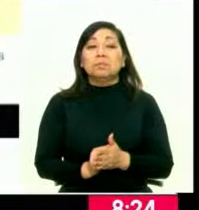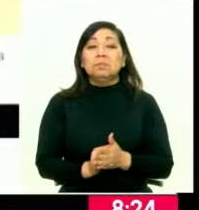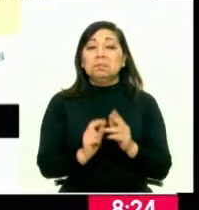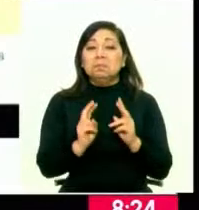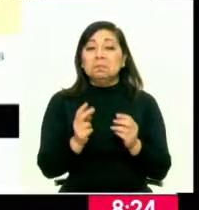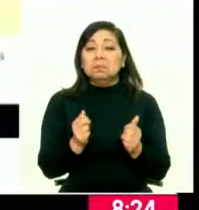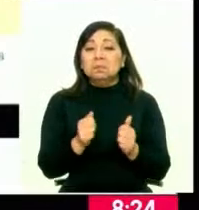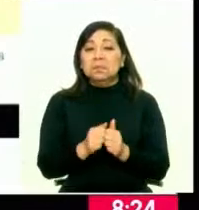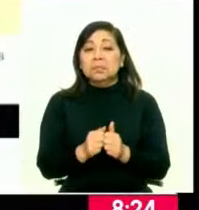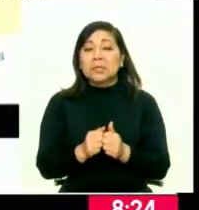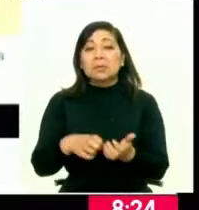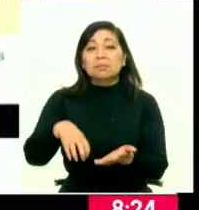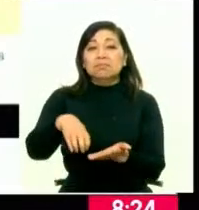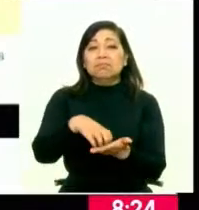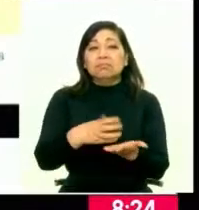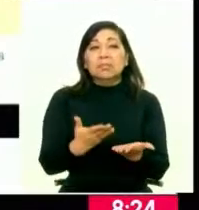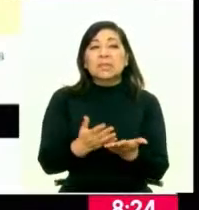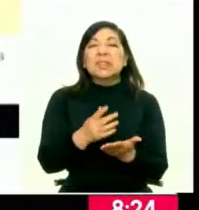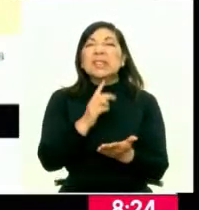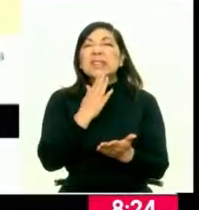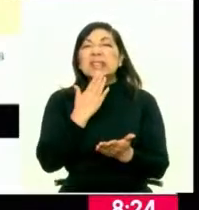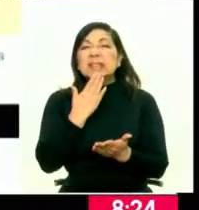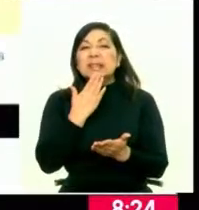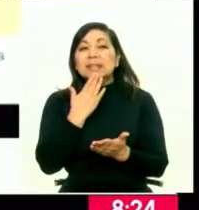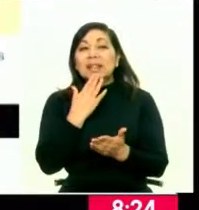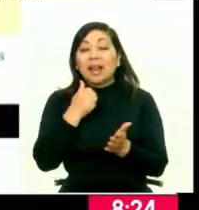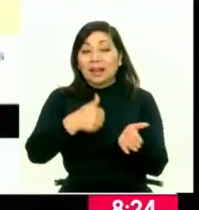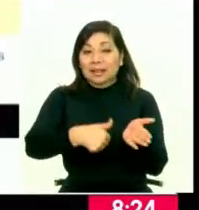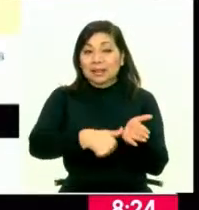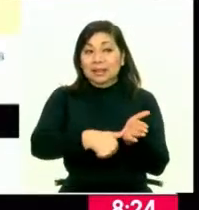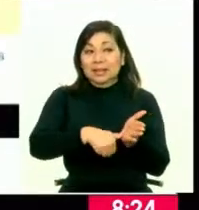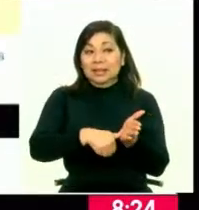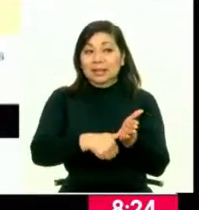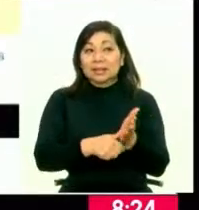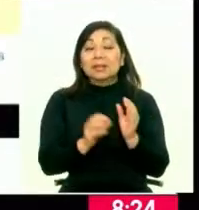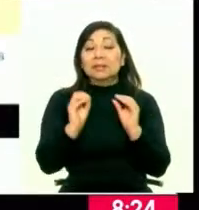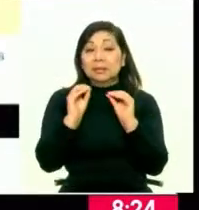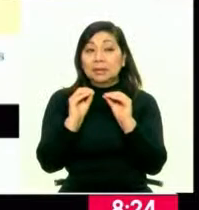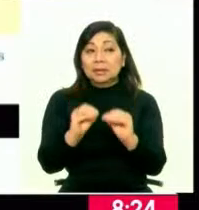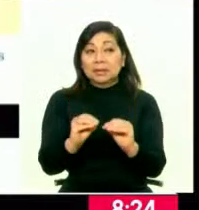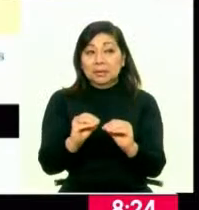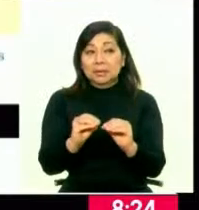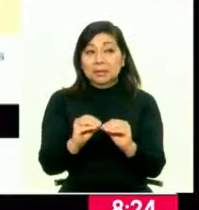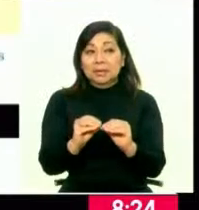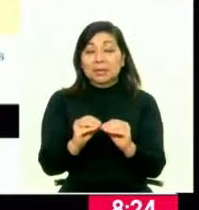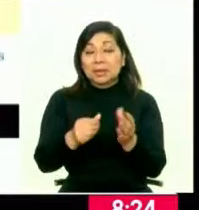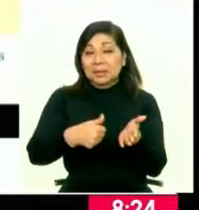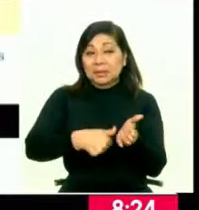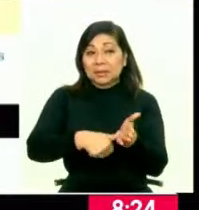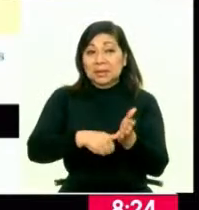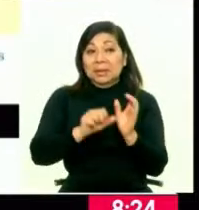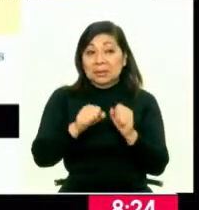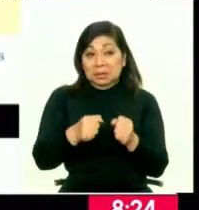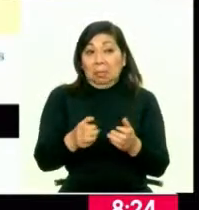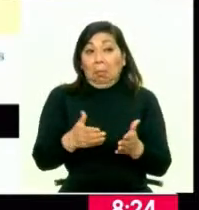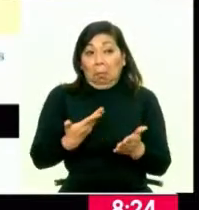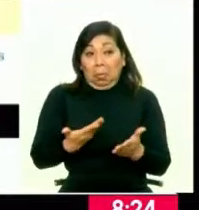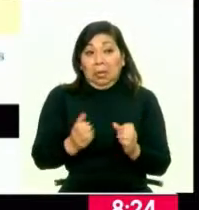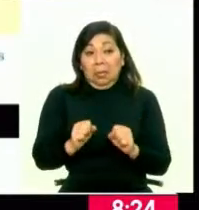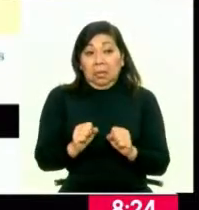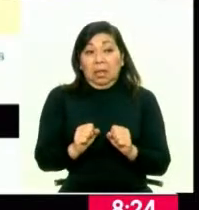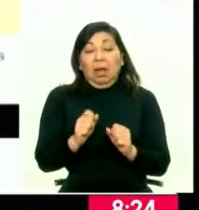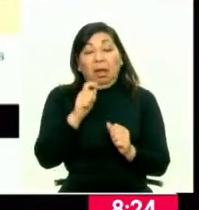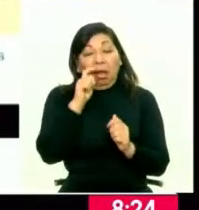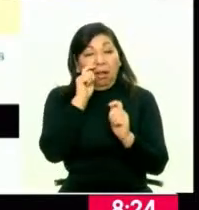tiene que ver con la población identificada con DNI, que ha puesto, que ha indicado en su DNI, si están dispuestos o no